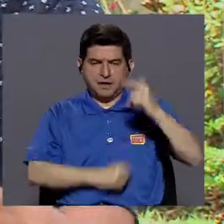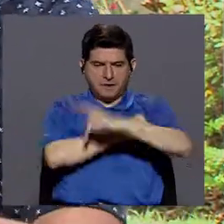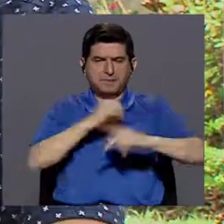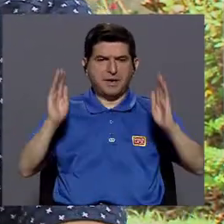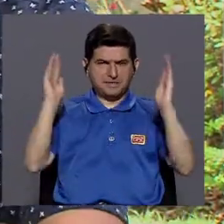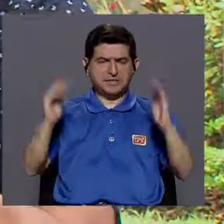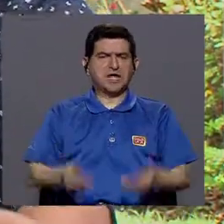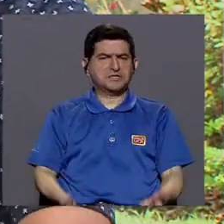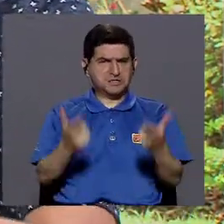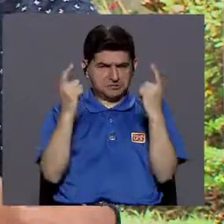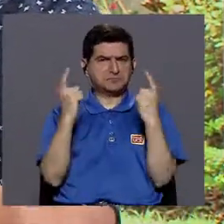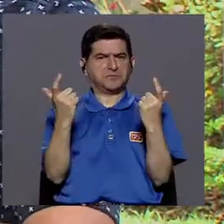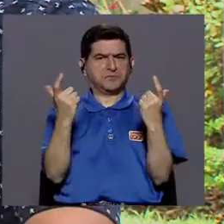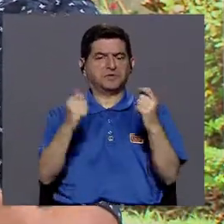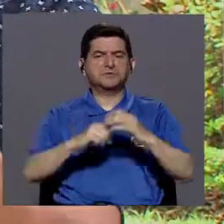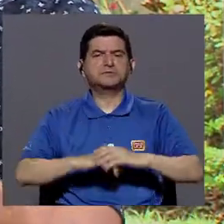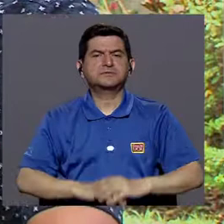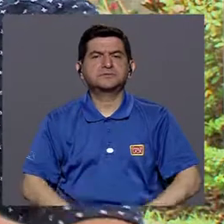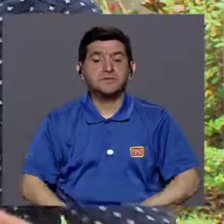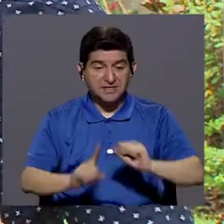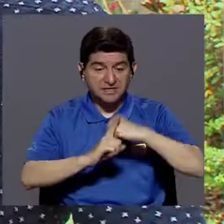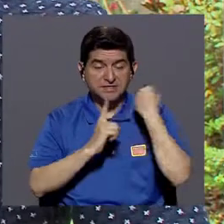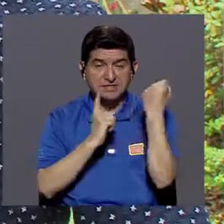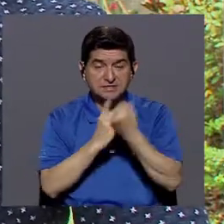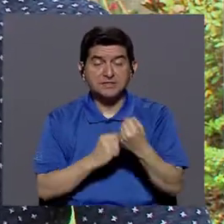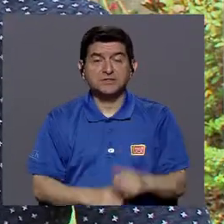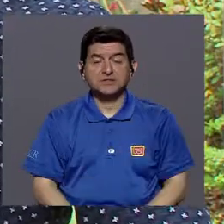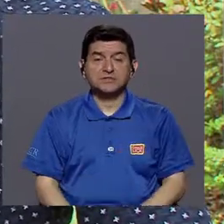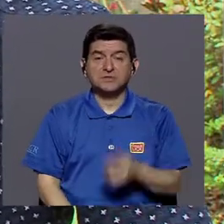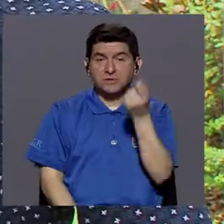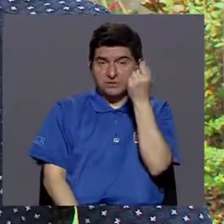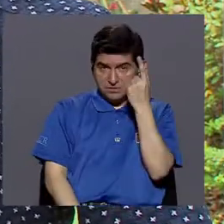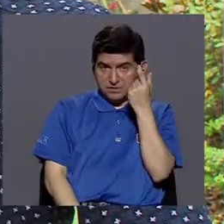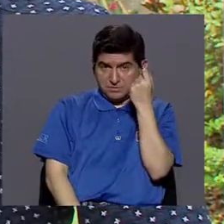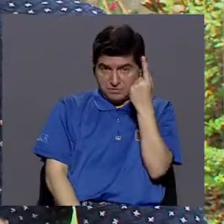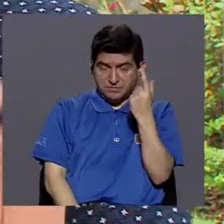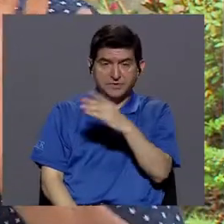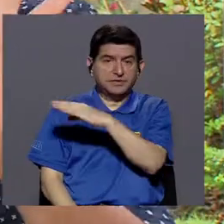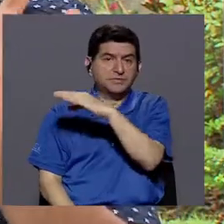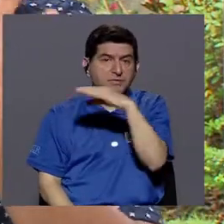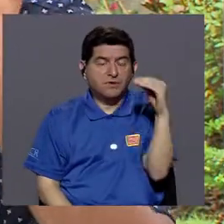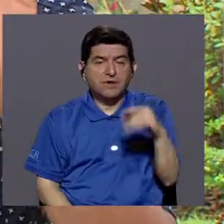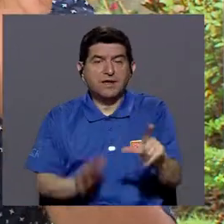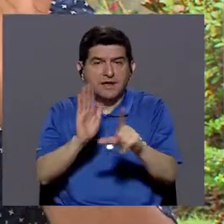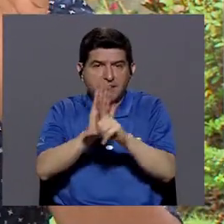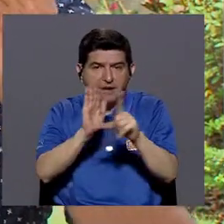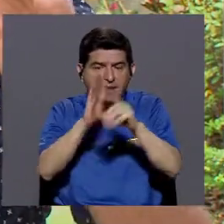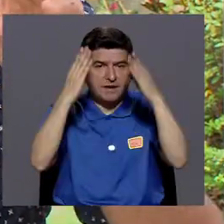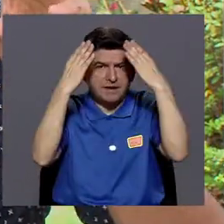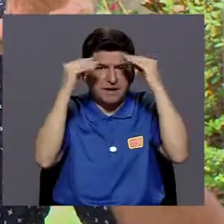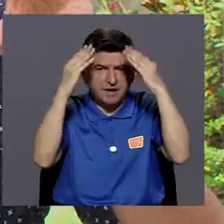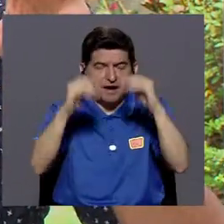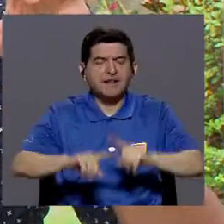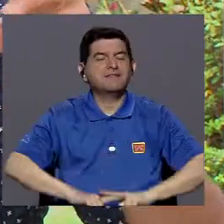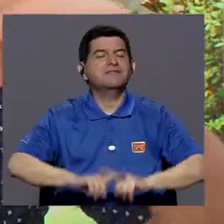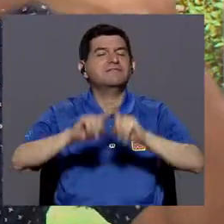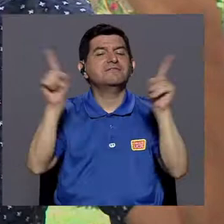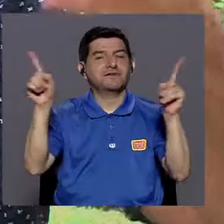lo compara con Estados Unidos o con Canadá, países grandes con mucha plata y demás, la situación de entendimiento y de